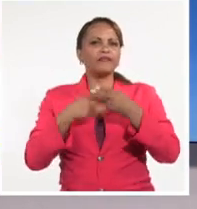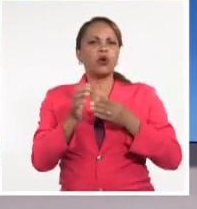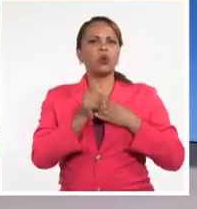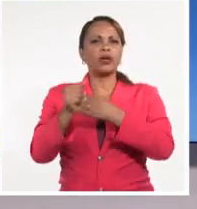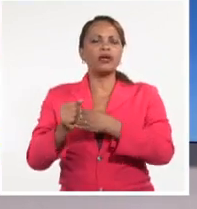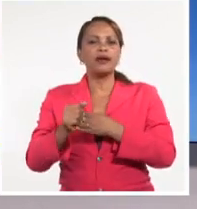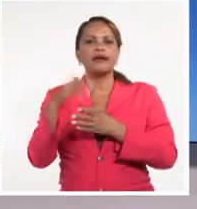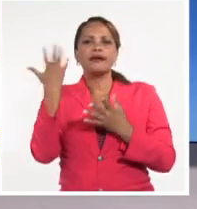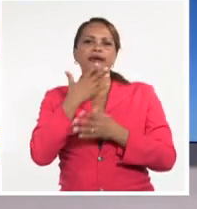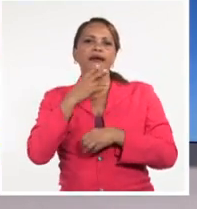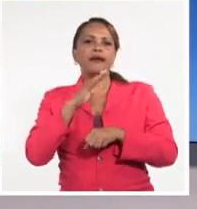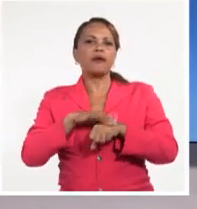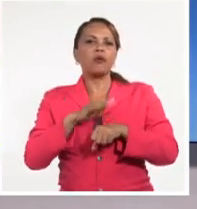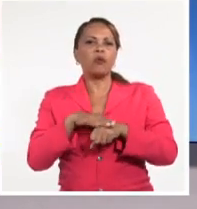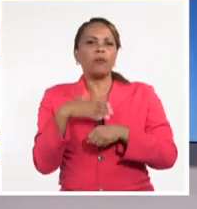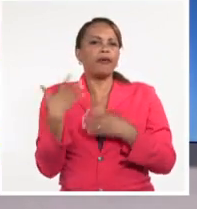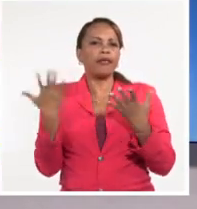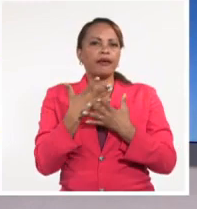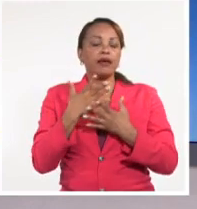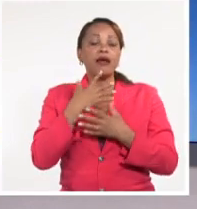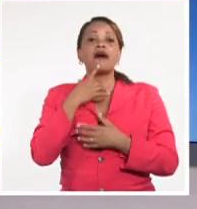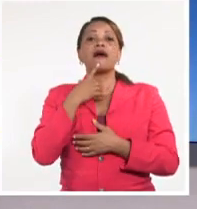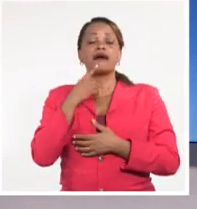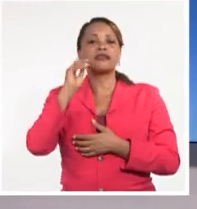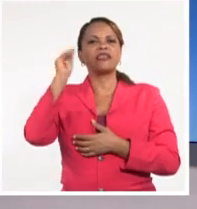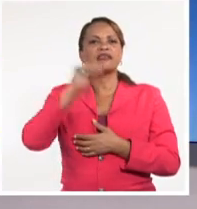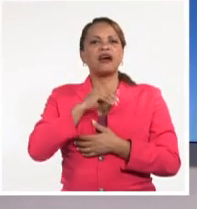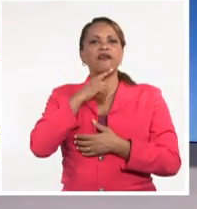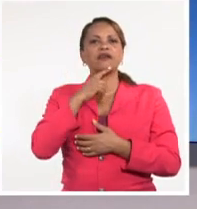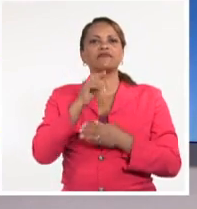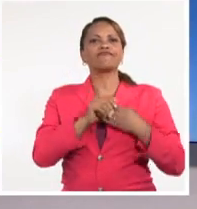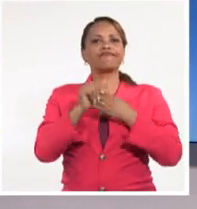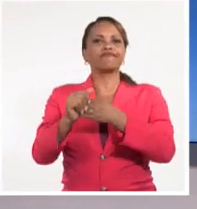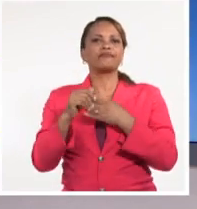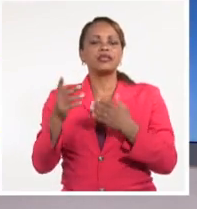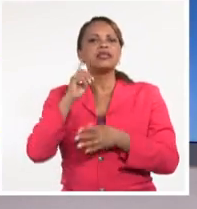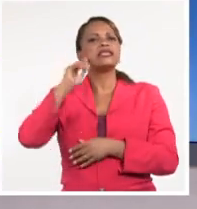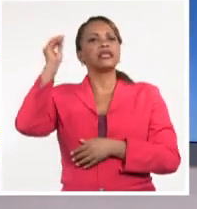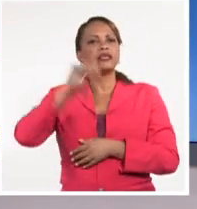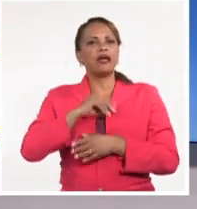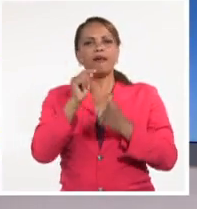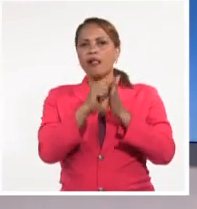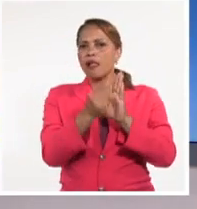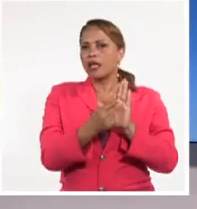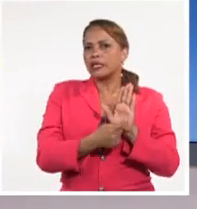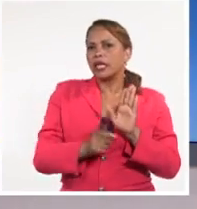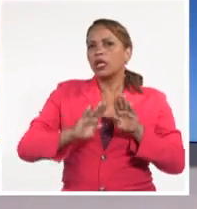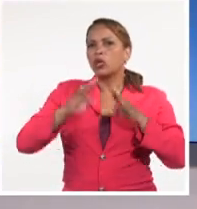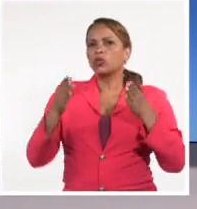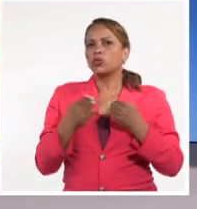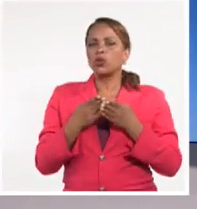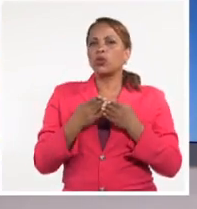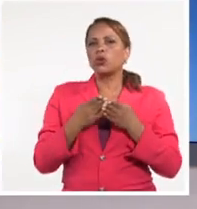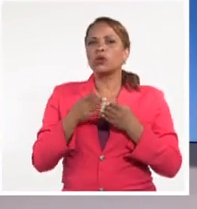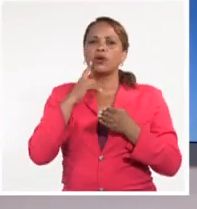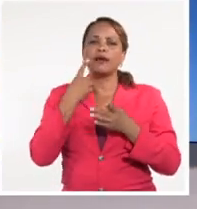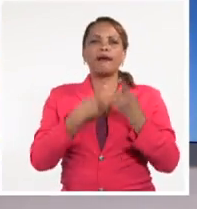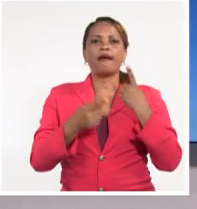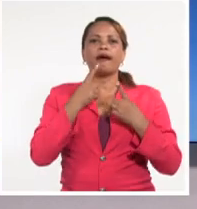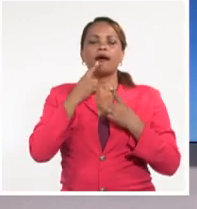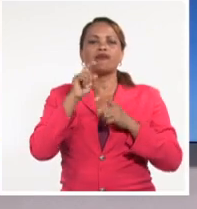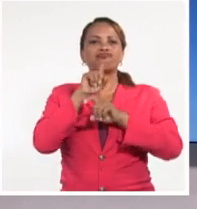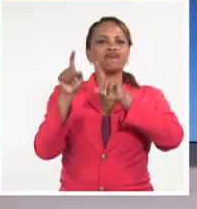paga las consecuencias? ¿Se descubren los autores? ¿Se conocen los detalles? ¿O todo este tema queda con un signo de